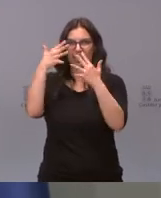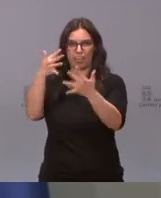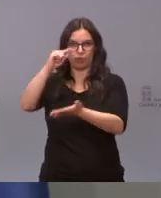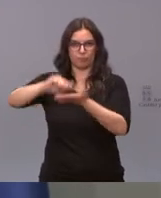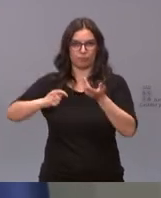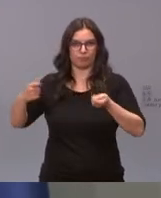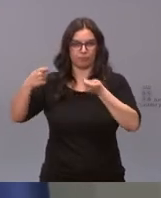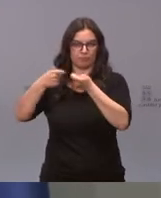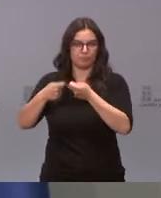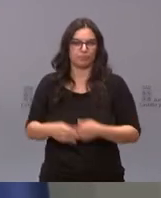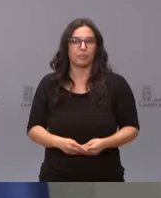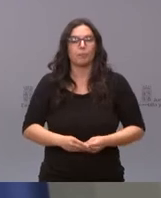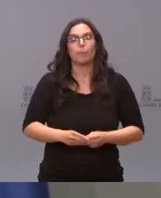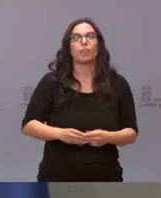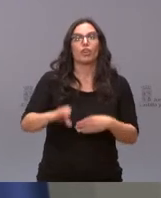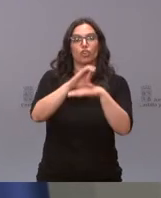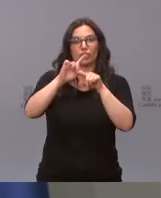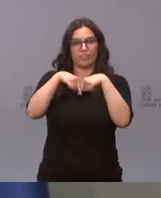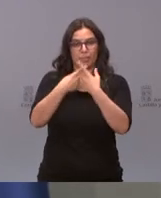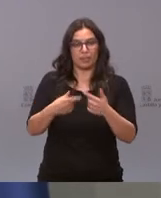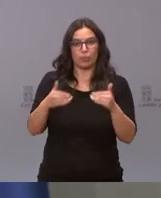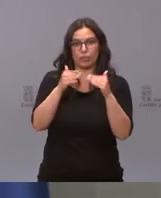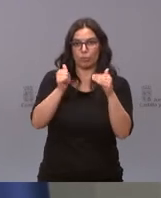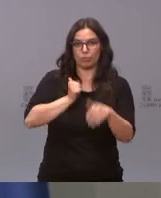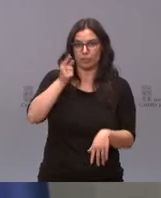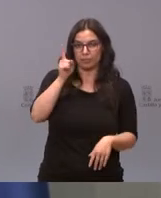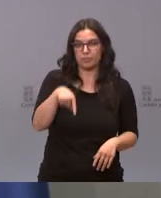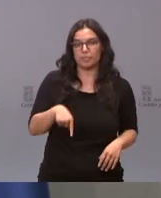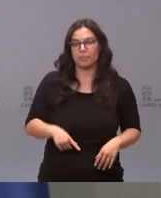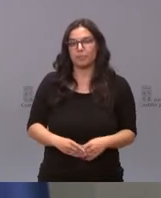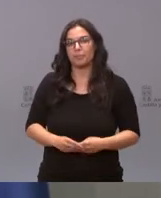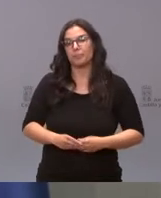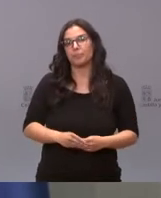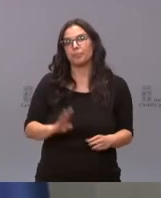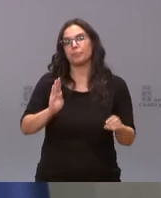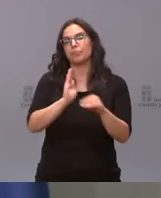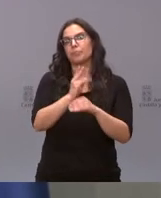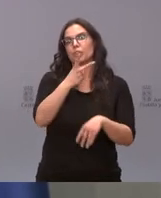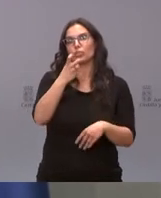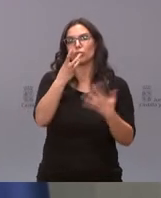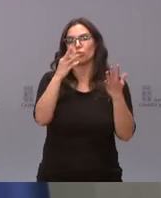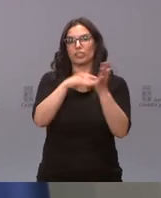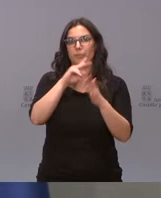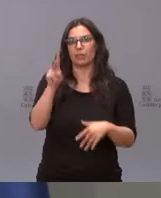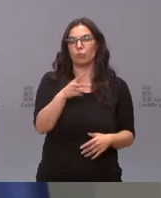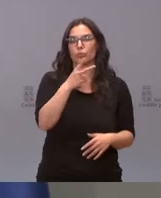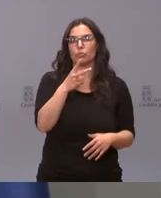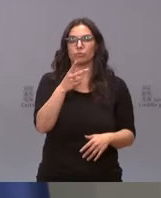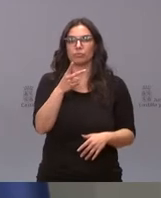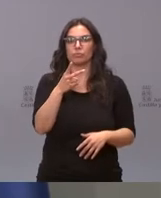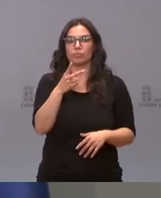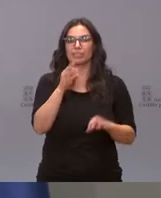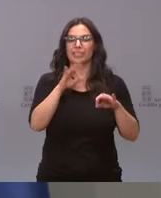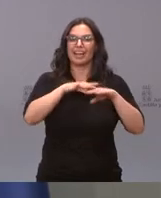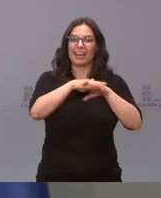También, la Consejería de Familia y de Igualdad de Oportunidades destina 280.000 euros a la